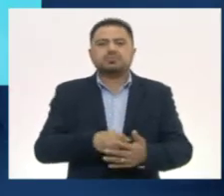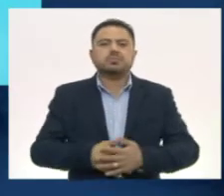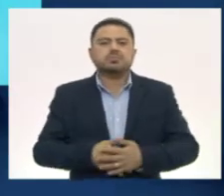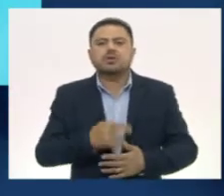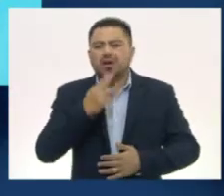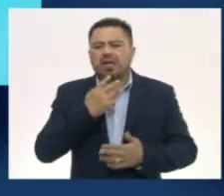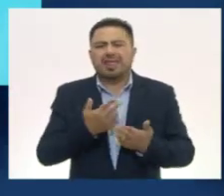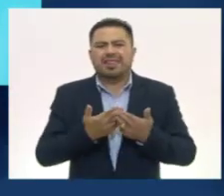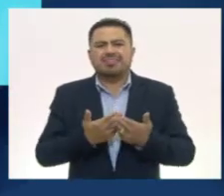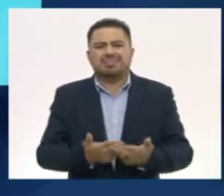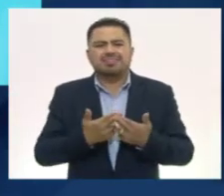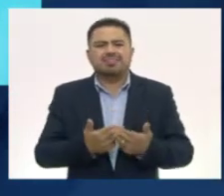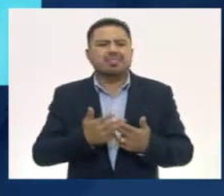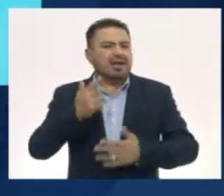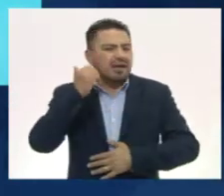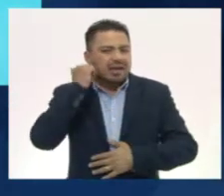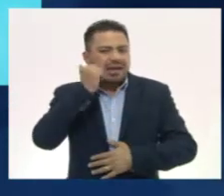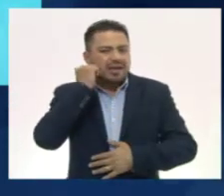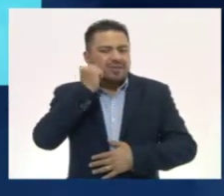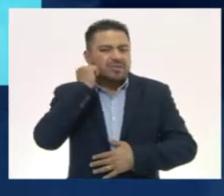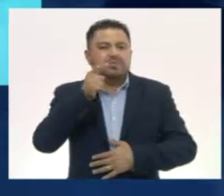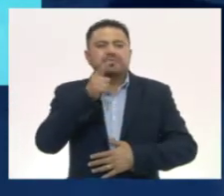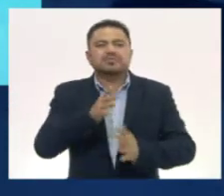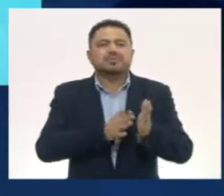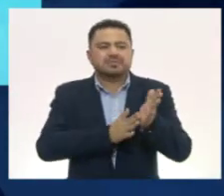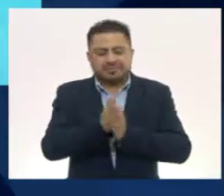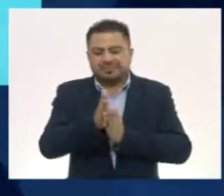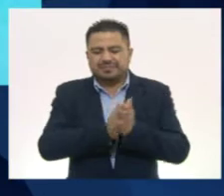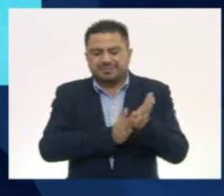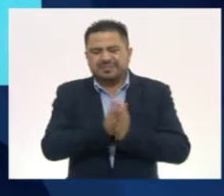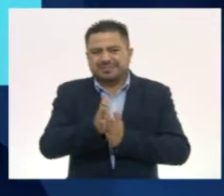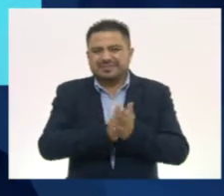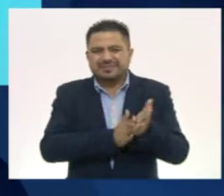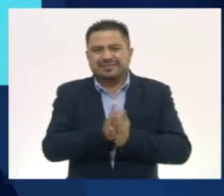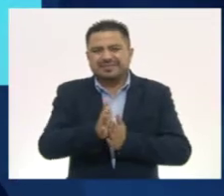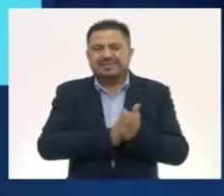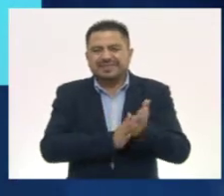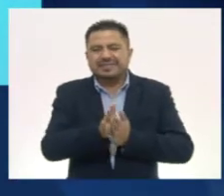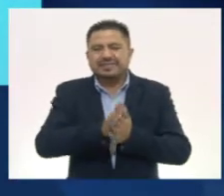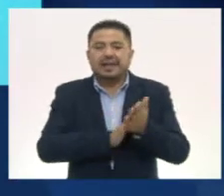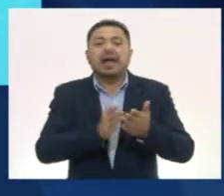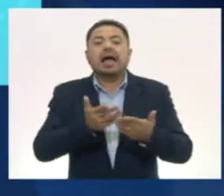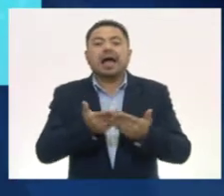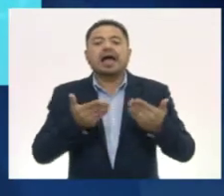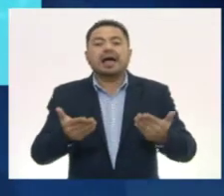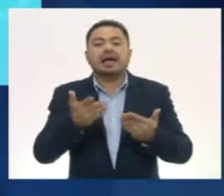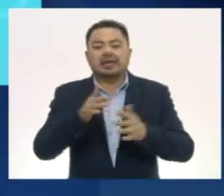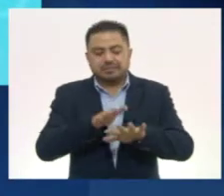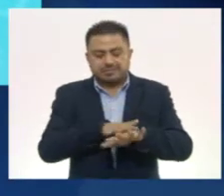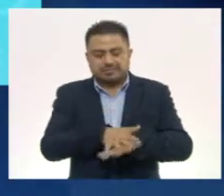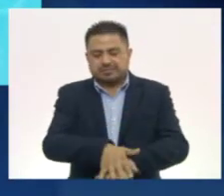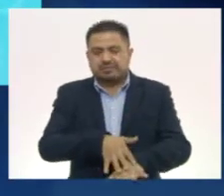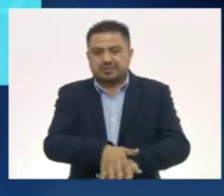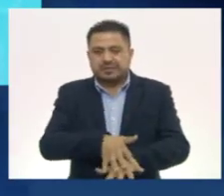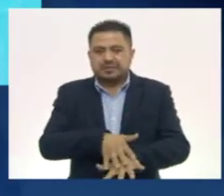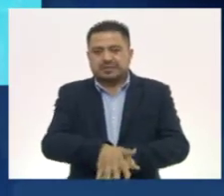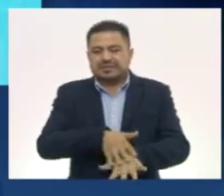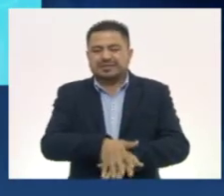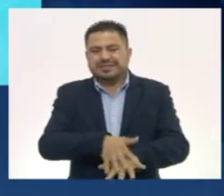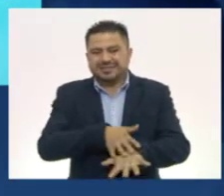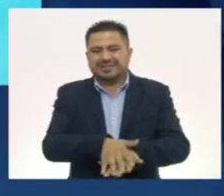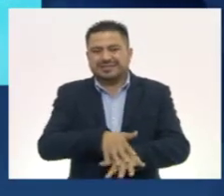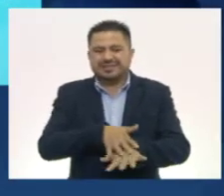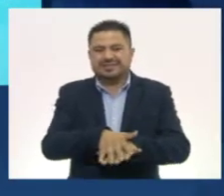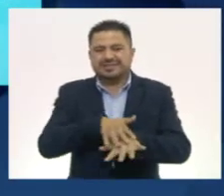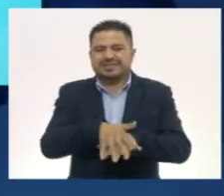Usa suficiente jabón. Frota tus palmas una con la otra. Ahora, frota la palma de una de tus manos contra el